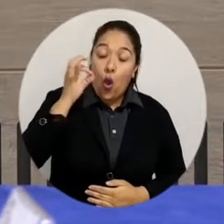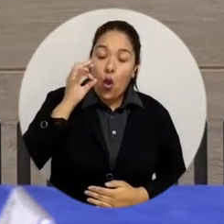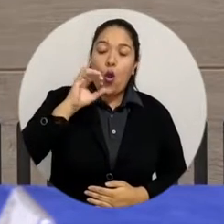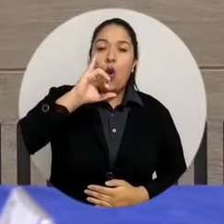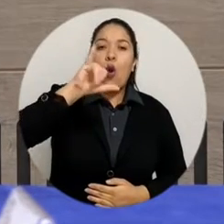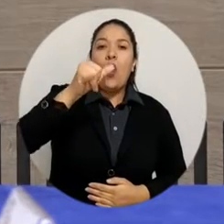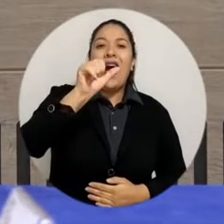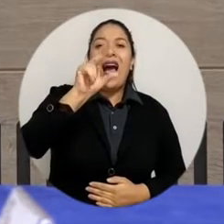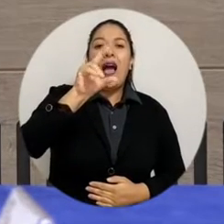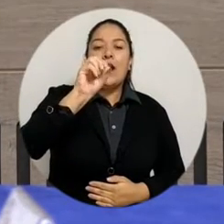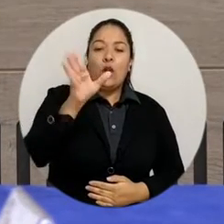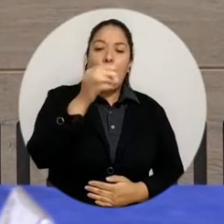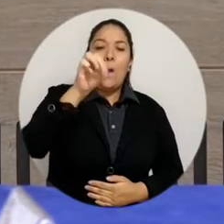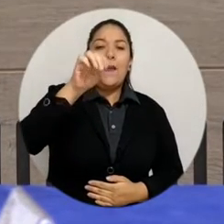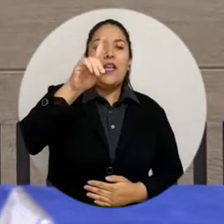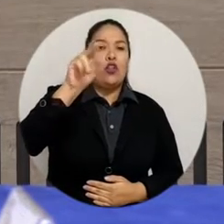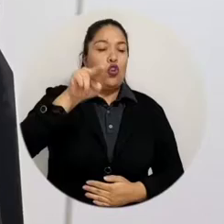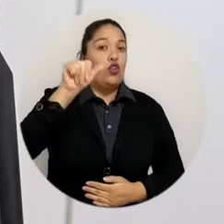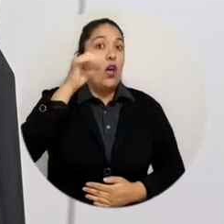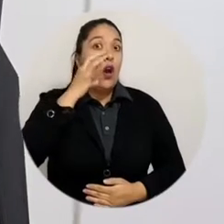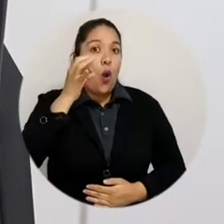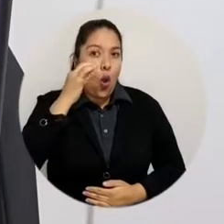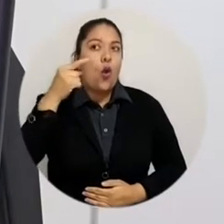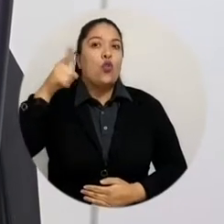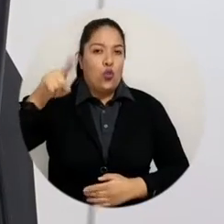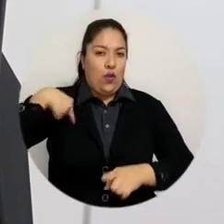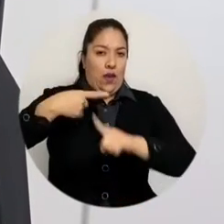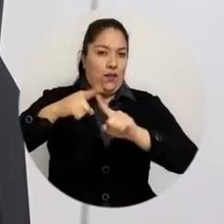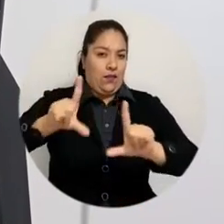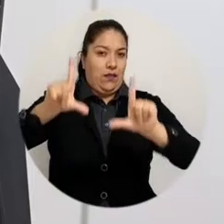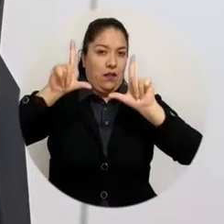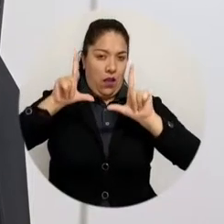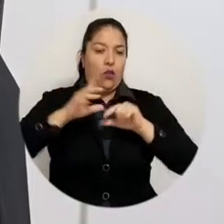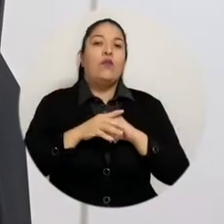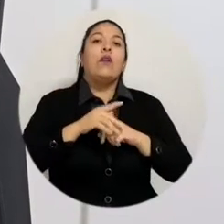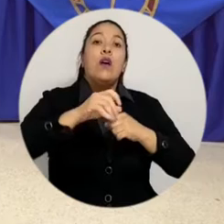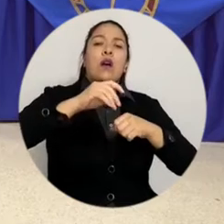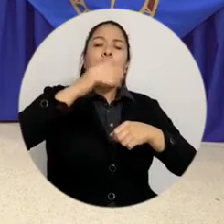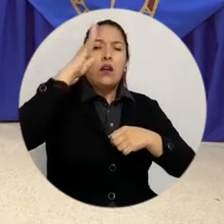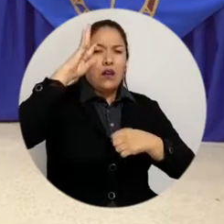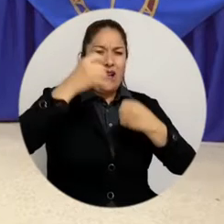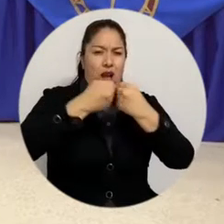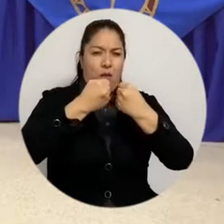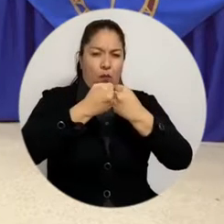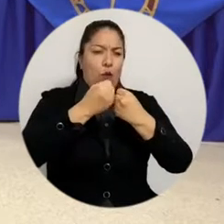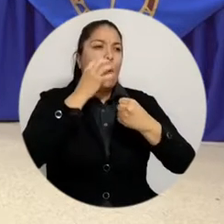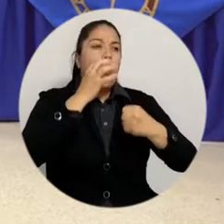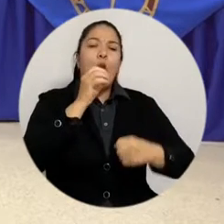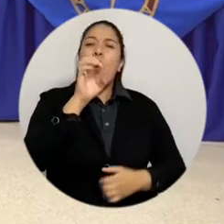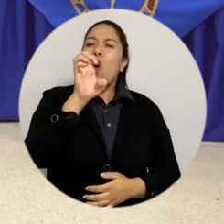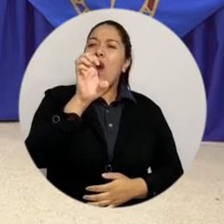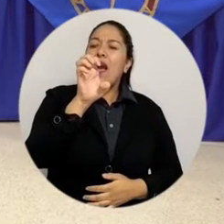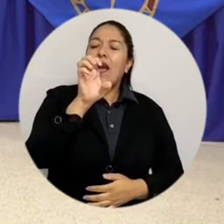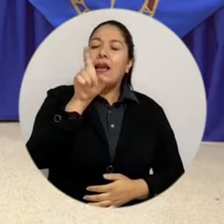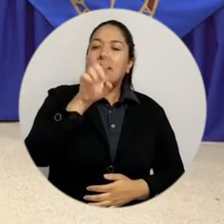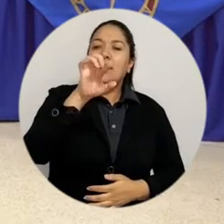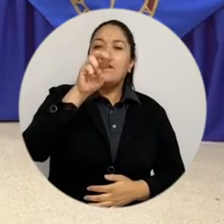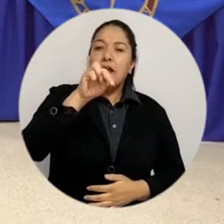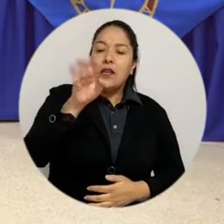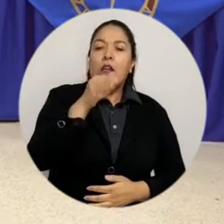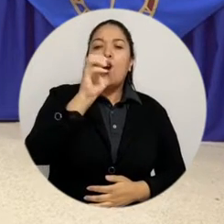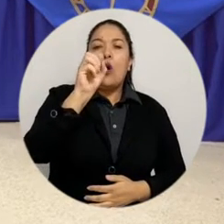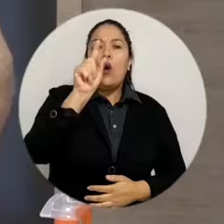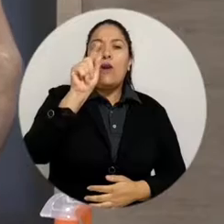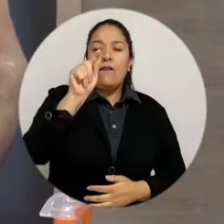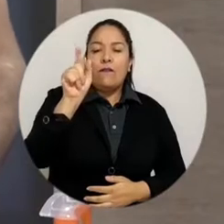Mendoza, se desarrolló con recursos propios de la firma Spin Off SAS, con la intención de convertirlo en un emprendimiento